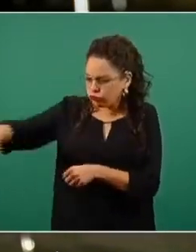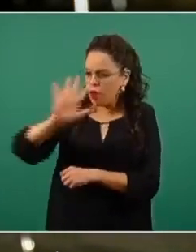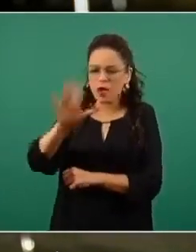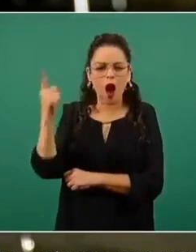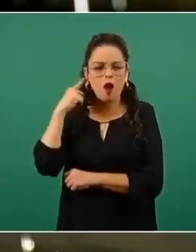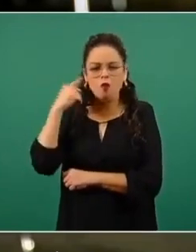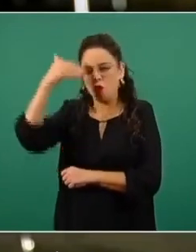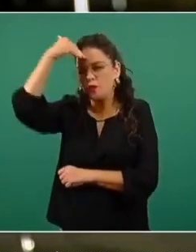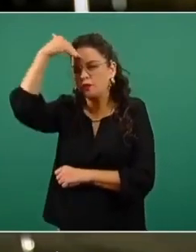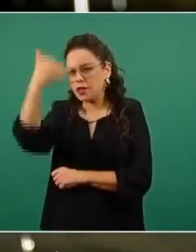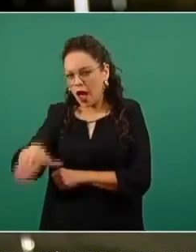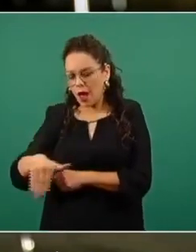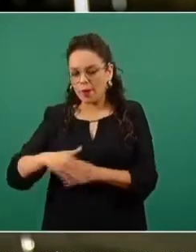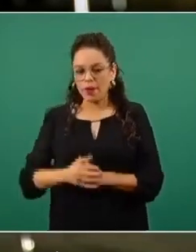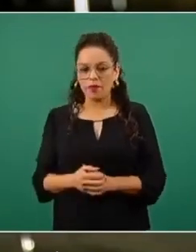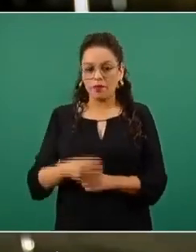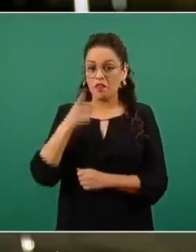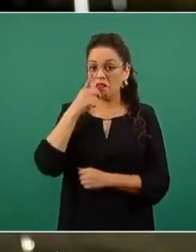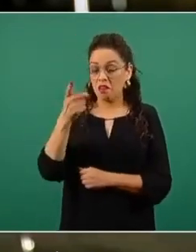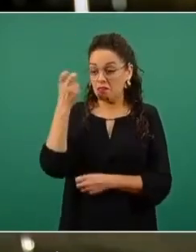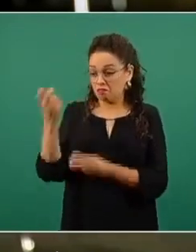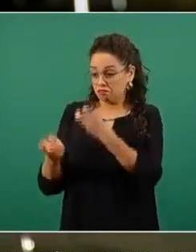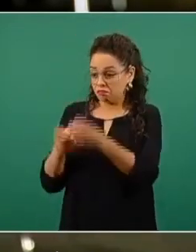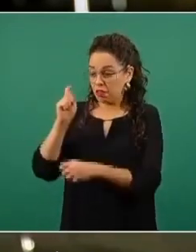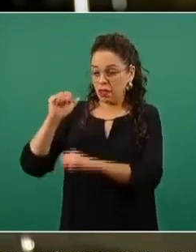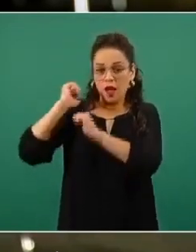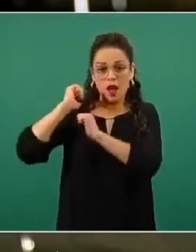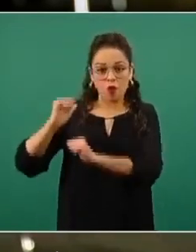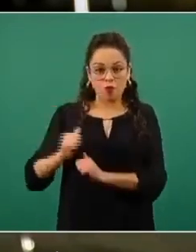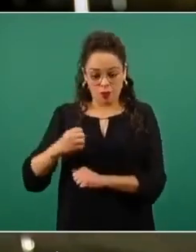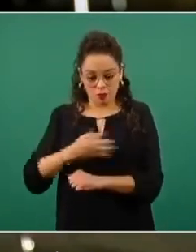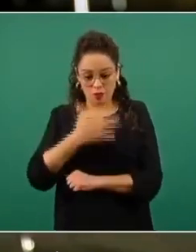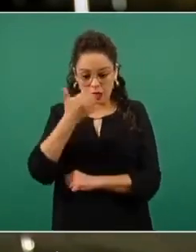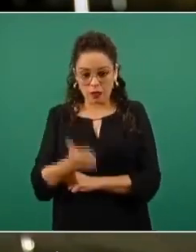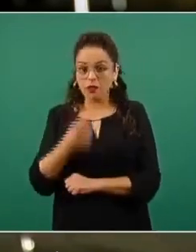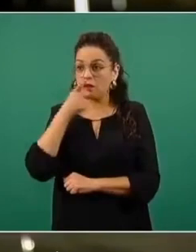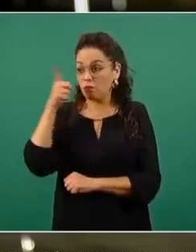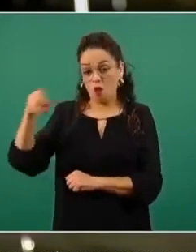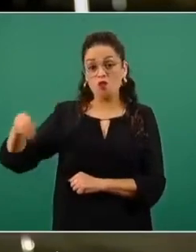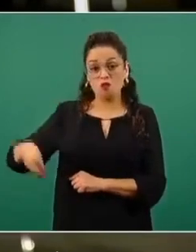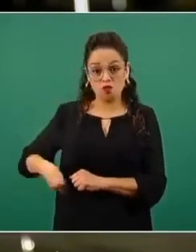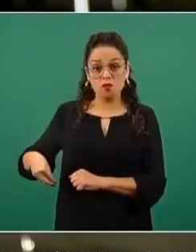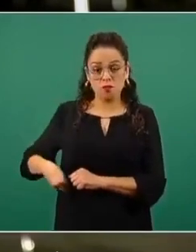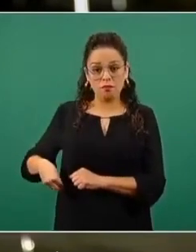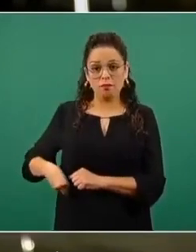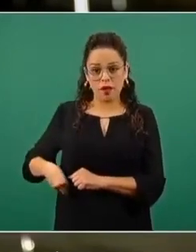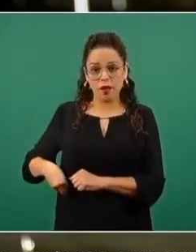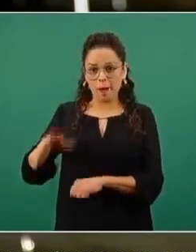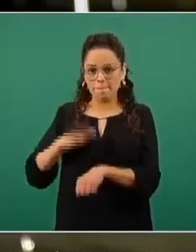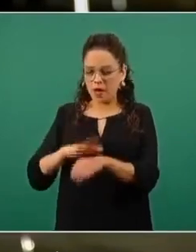Se habla, se culpa a autoridades del bienestar, en específico a la